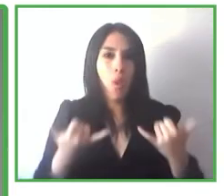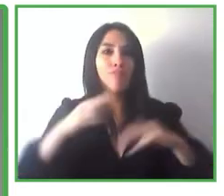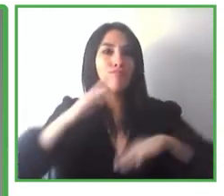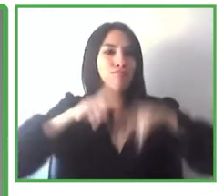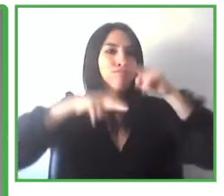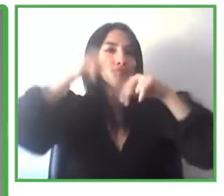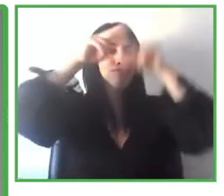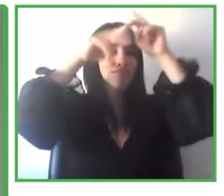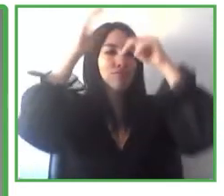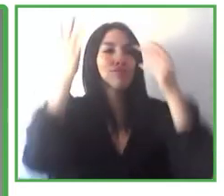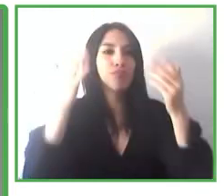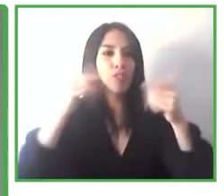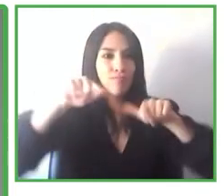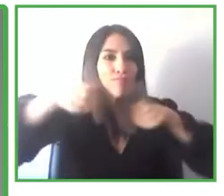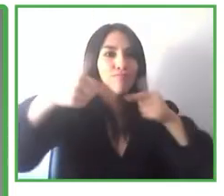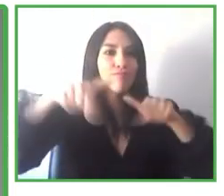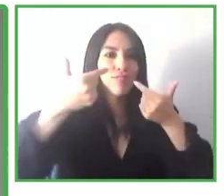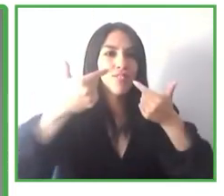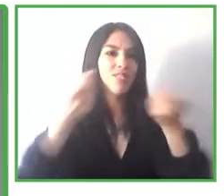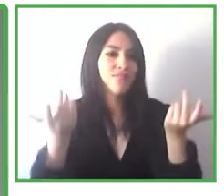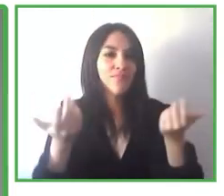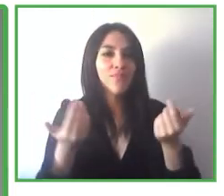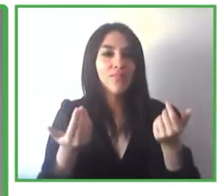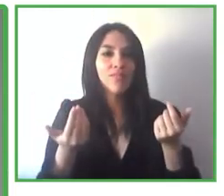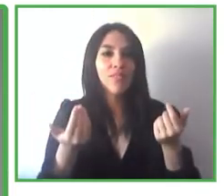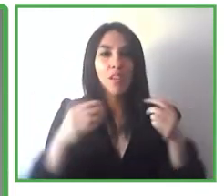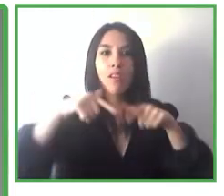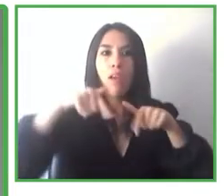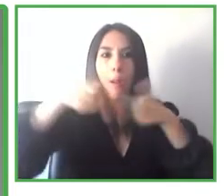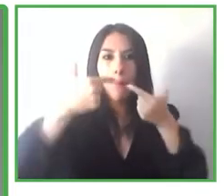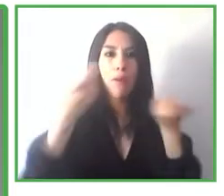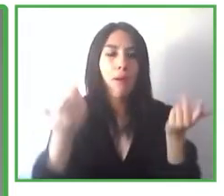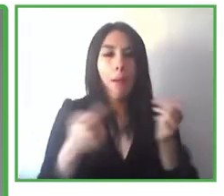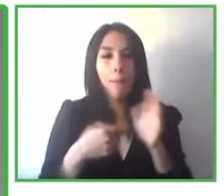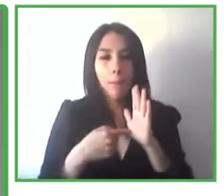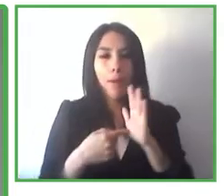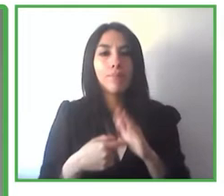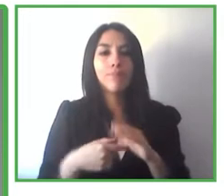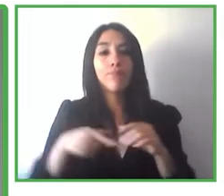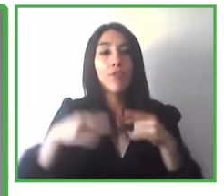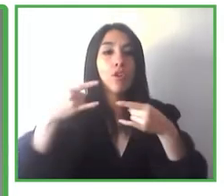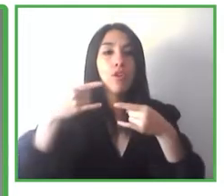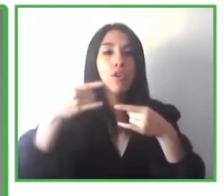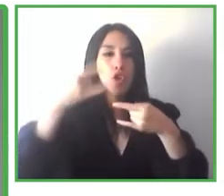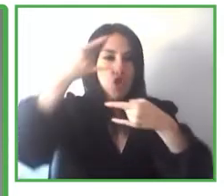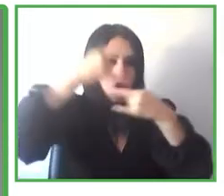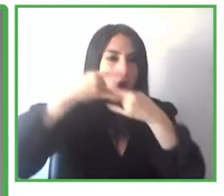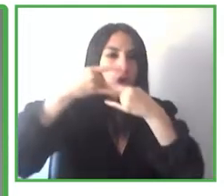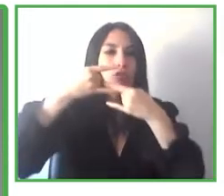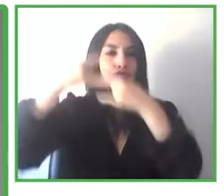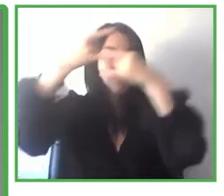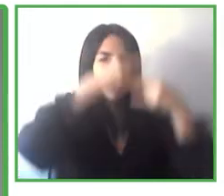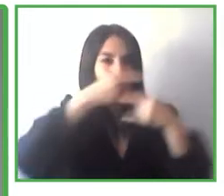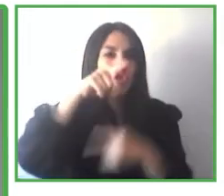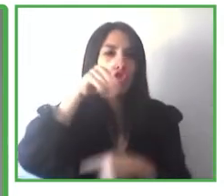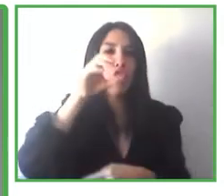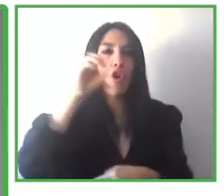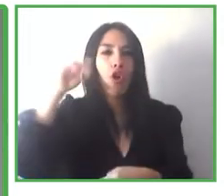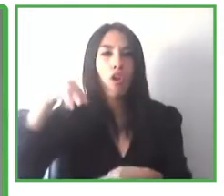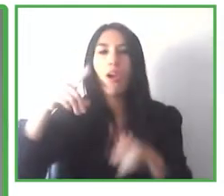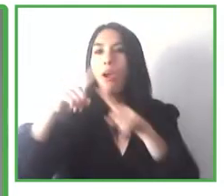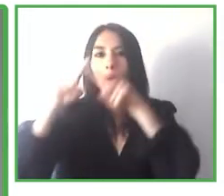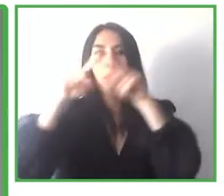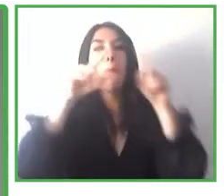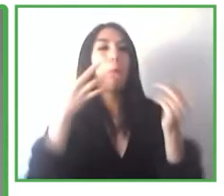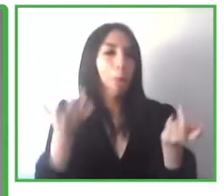¿no? Pues como Zoom, como Teams, pues todo lo que estamos utilizando en estos momentos para esta conferencia